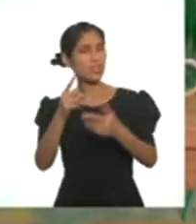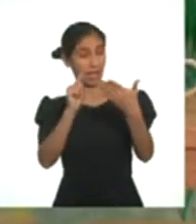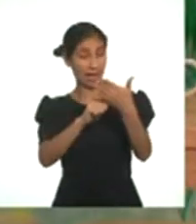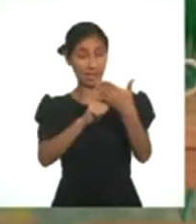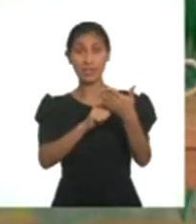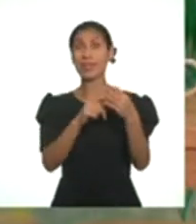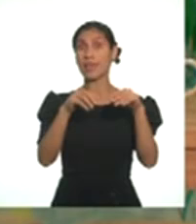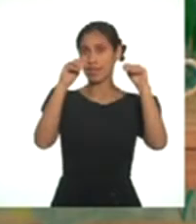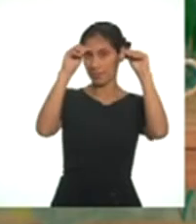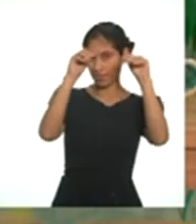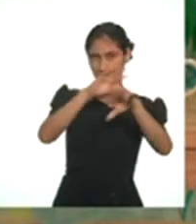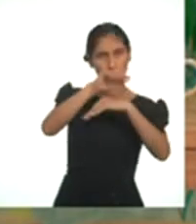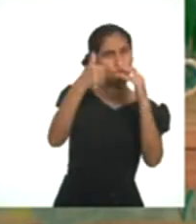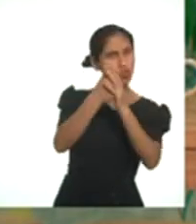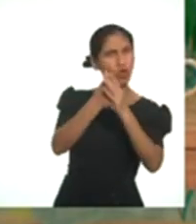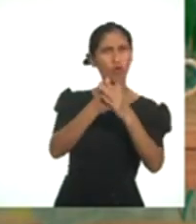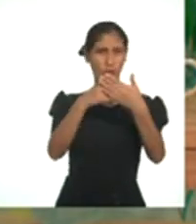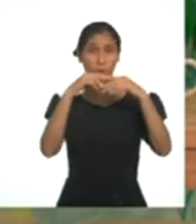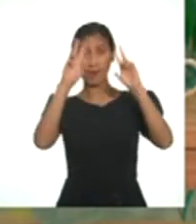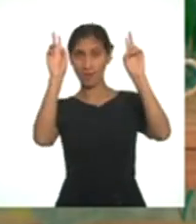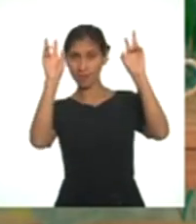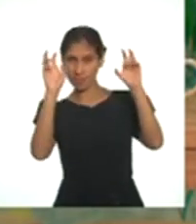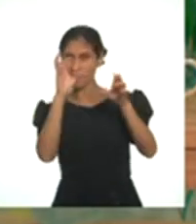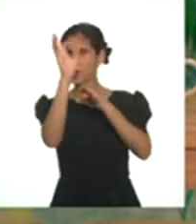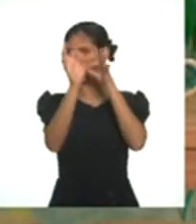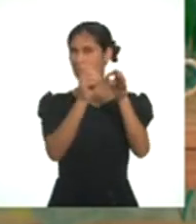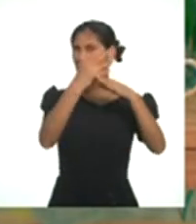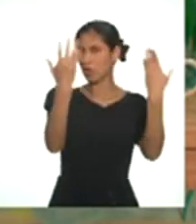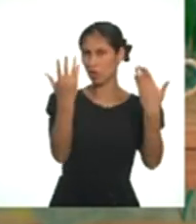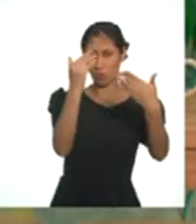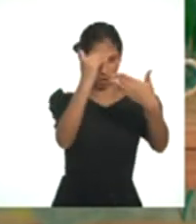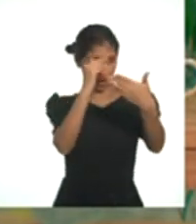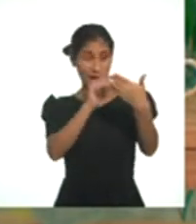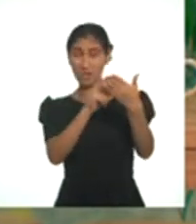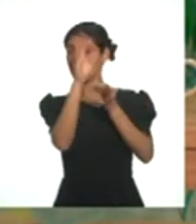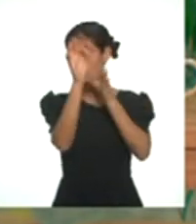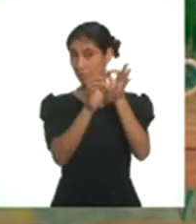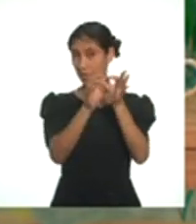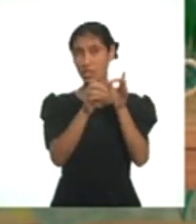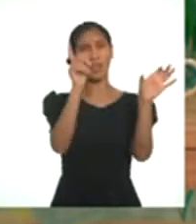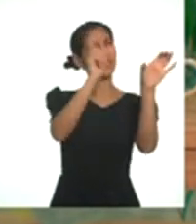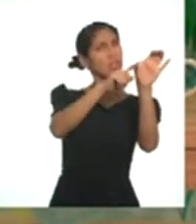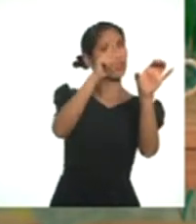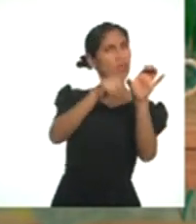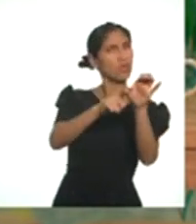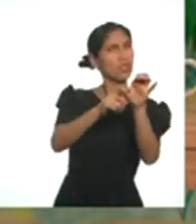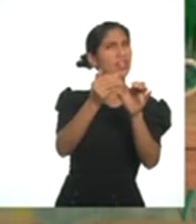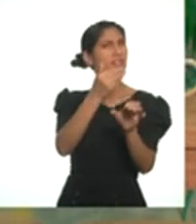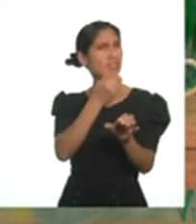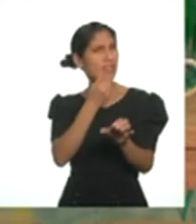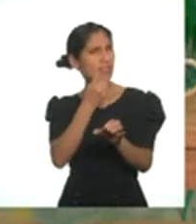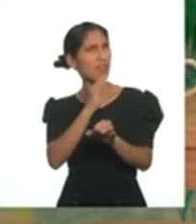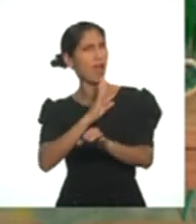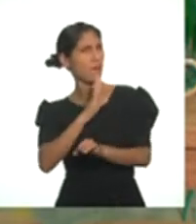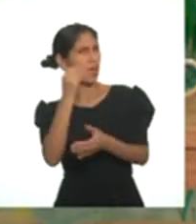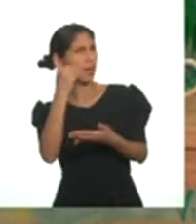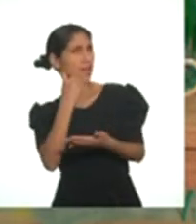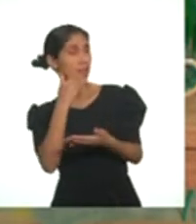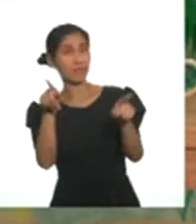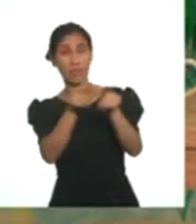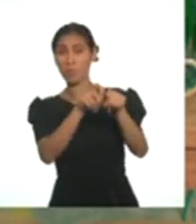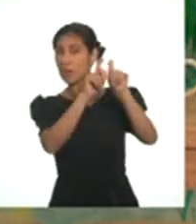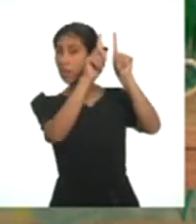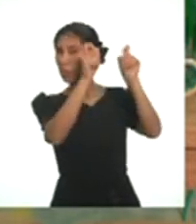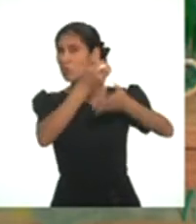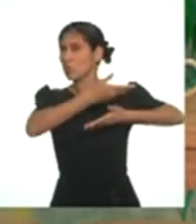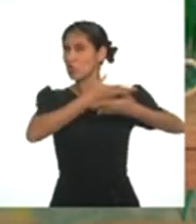posee la información que se va a transmitir y la ruta del reportaje. En ello se debe indicar quiénes participarán, el texto que se va a decir o las preguntas claves de la